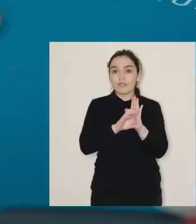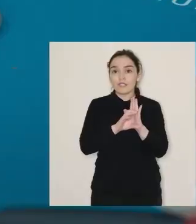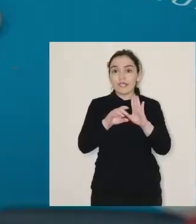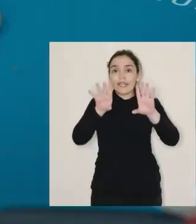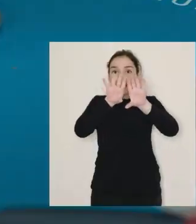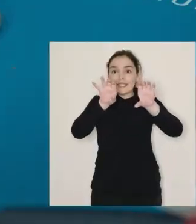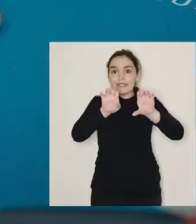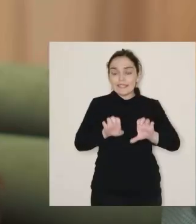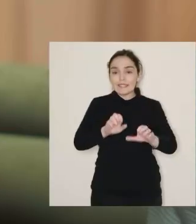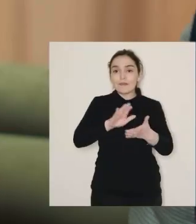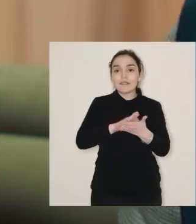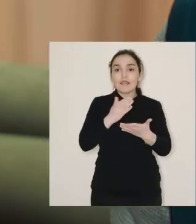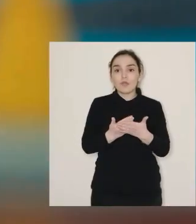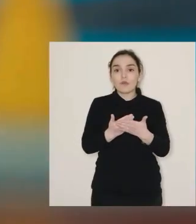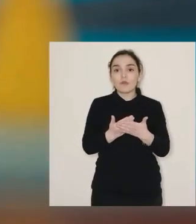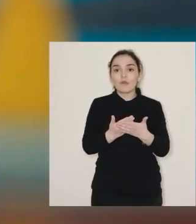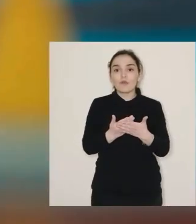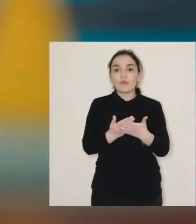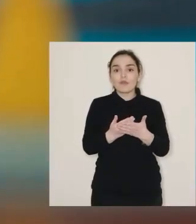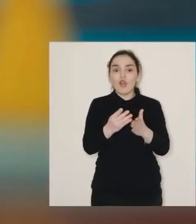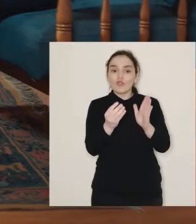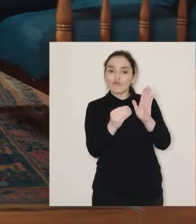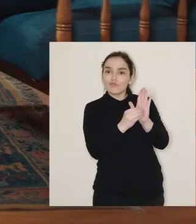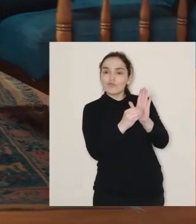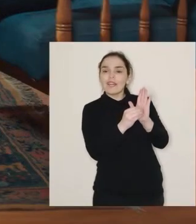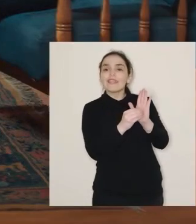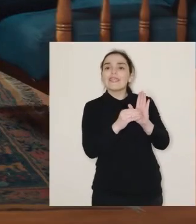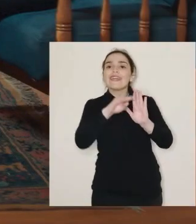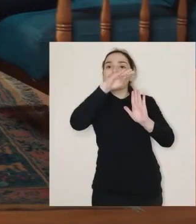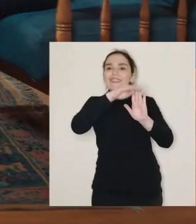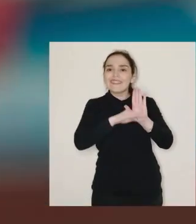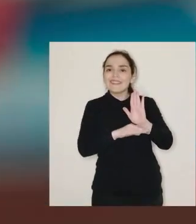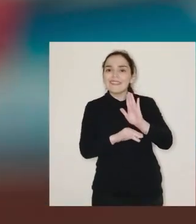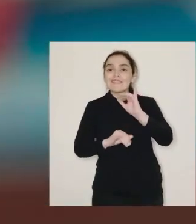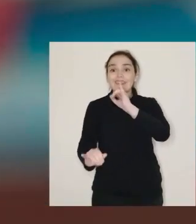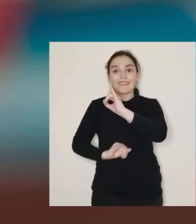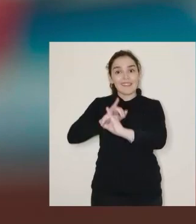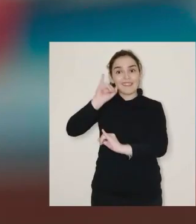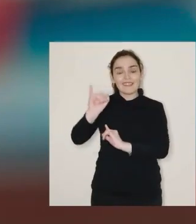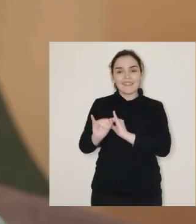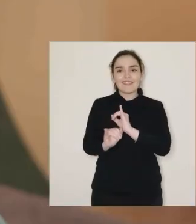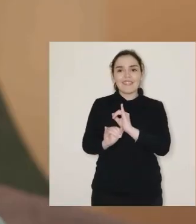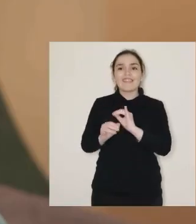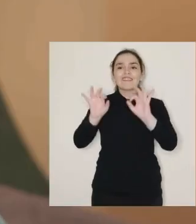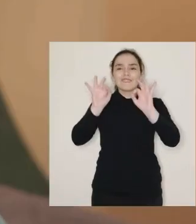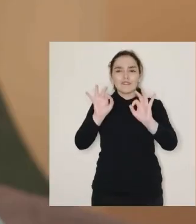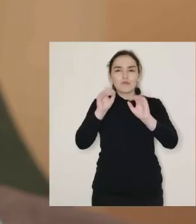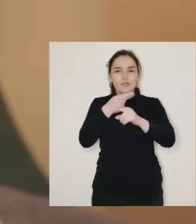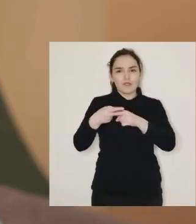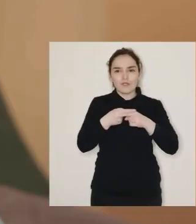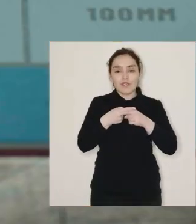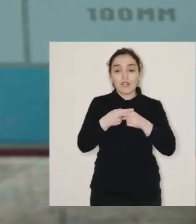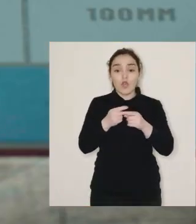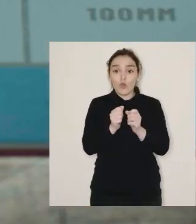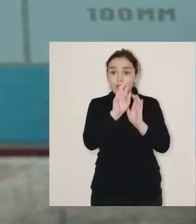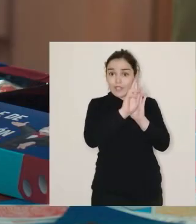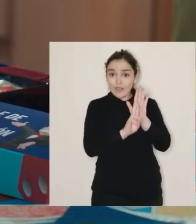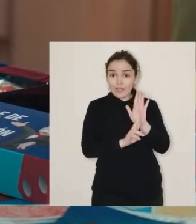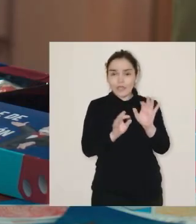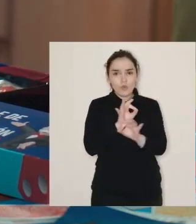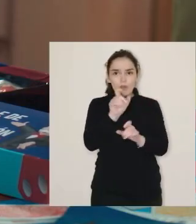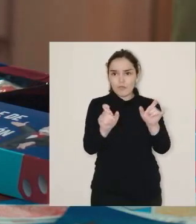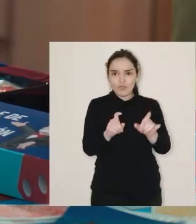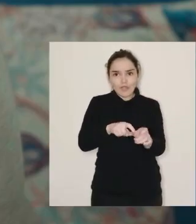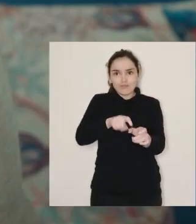En la nueva constitución, el sistema de salud adquiere estándares internacionales de seguridad social. Con estas reglas,